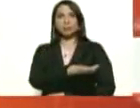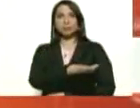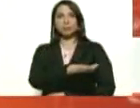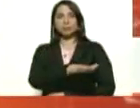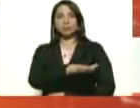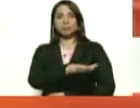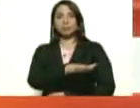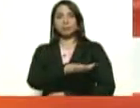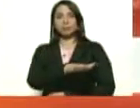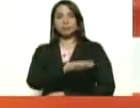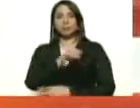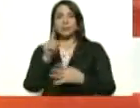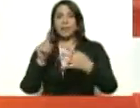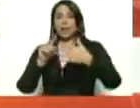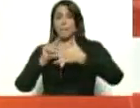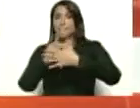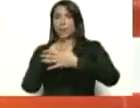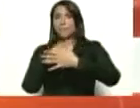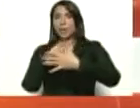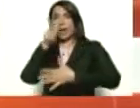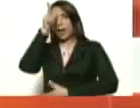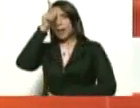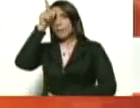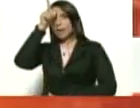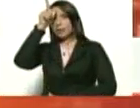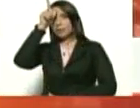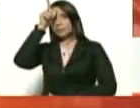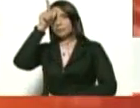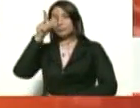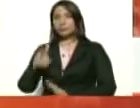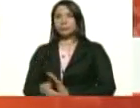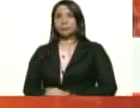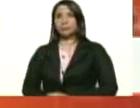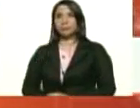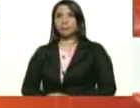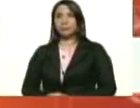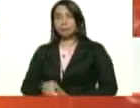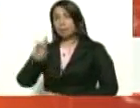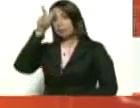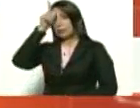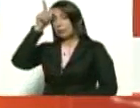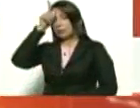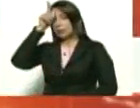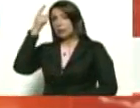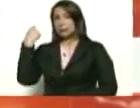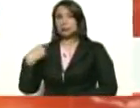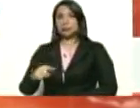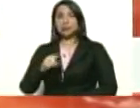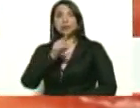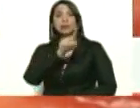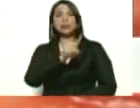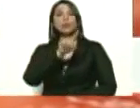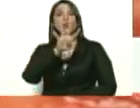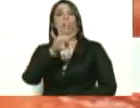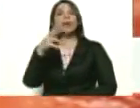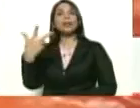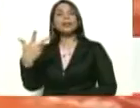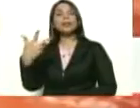Cuarto lugar. En quinto lugar, Alemania. Alemania tiene 143